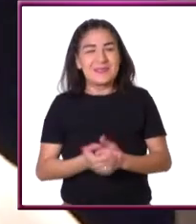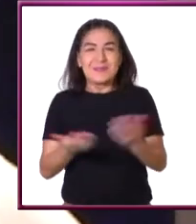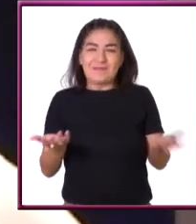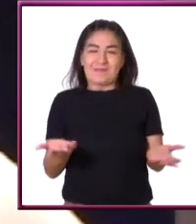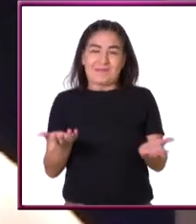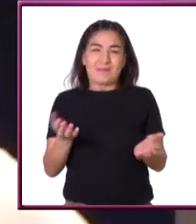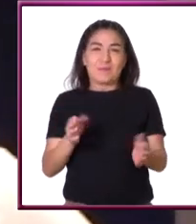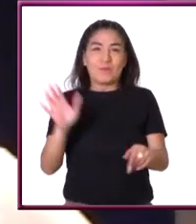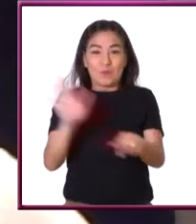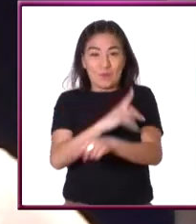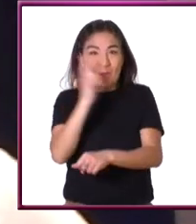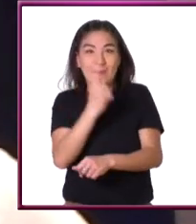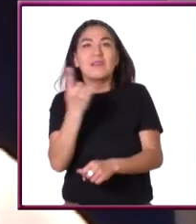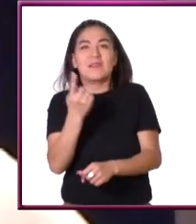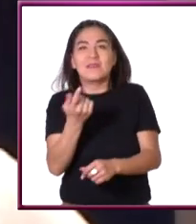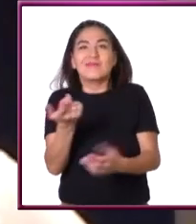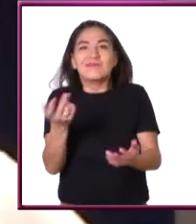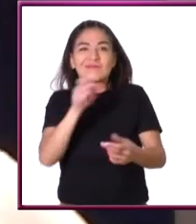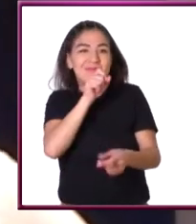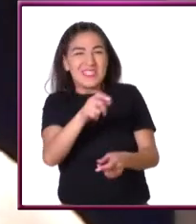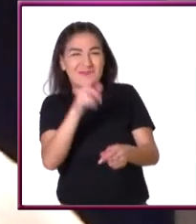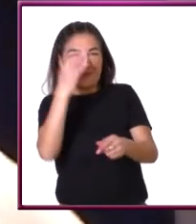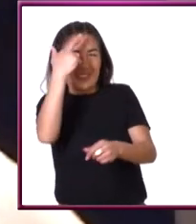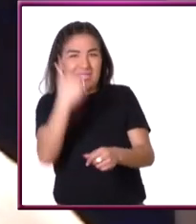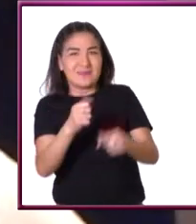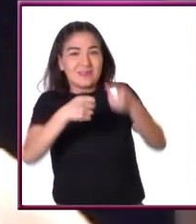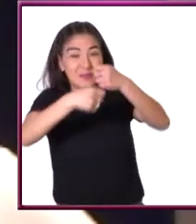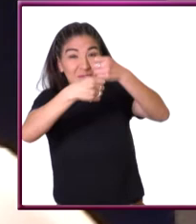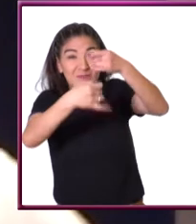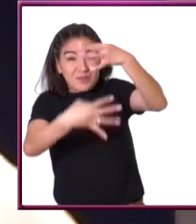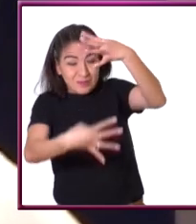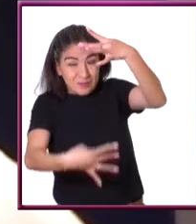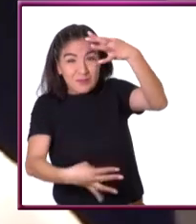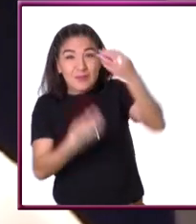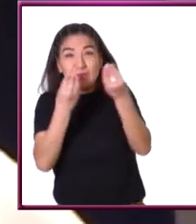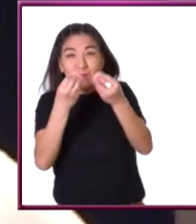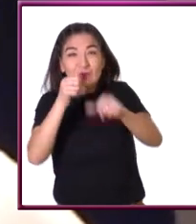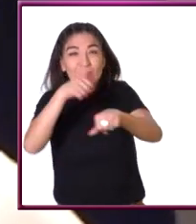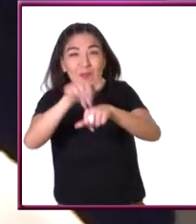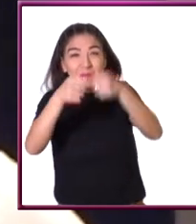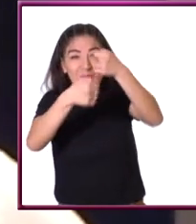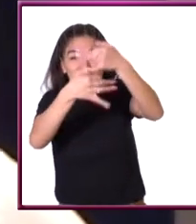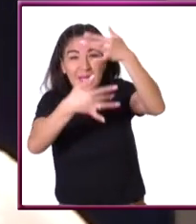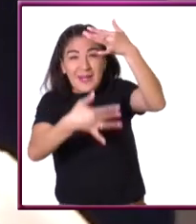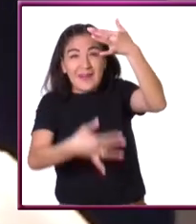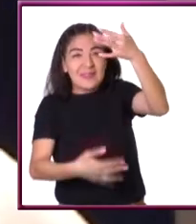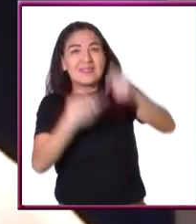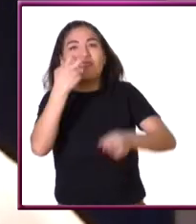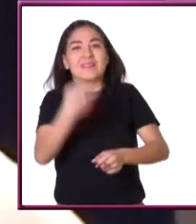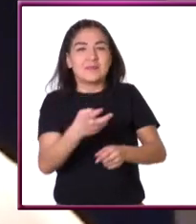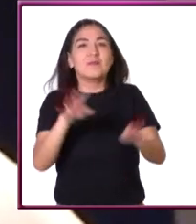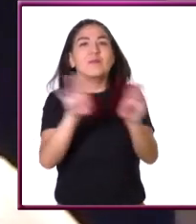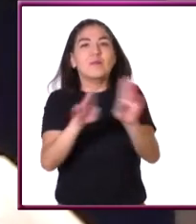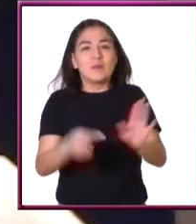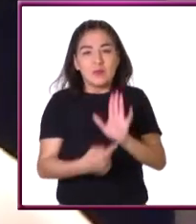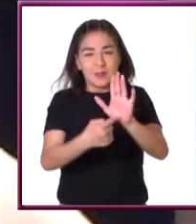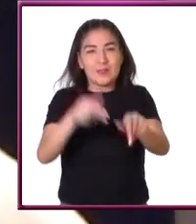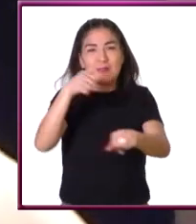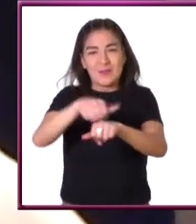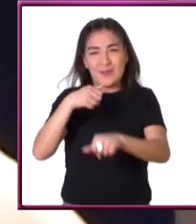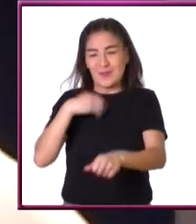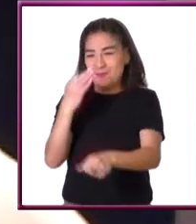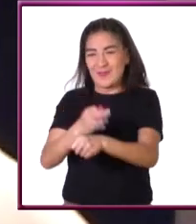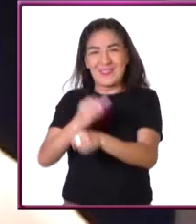Precisamente por lo infinito de los números, se han logrado llegar a comprobar hasta números grandes,